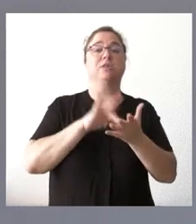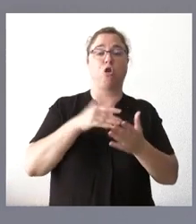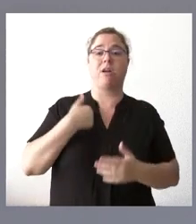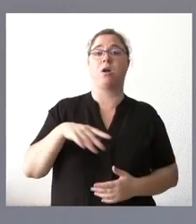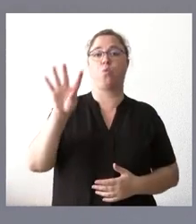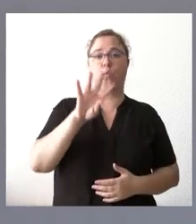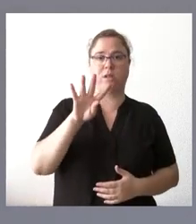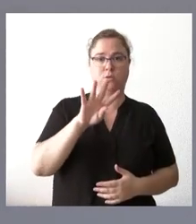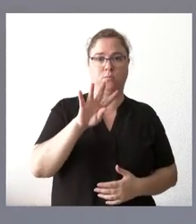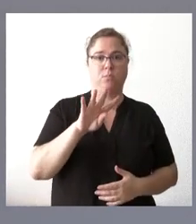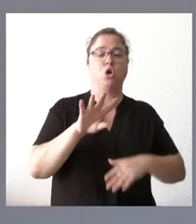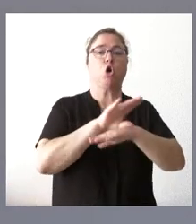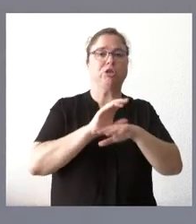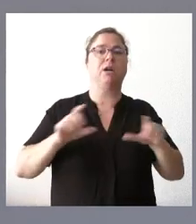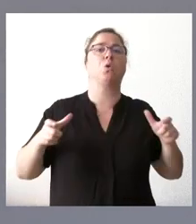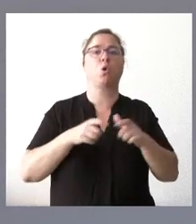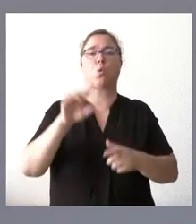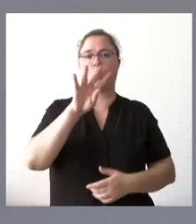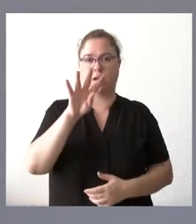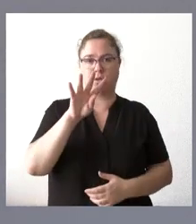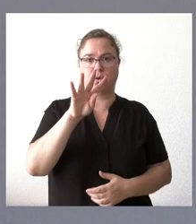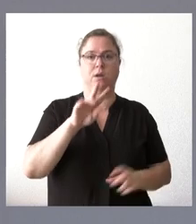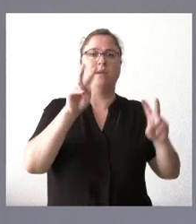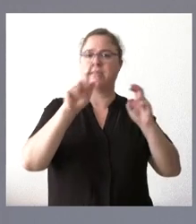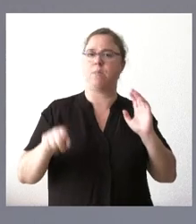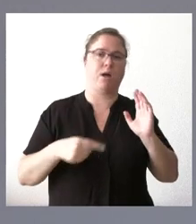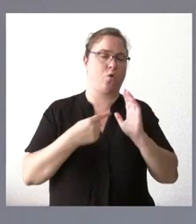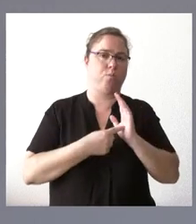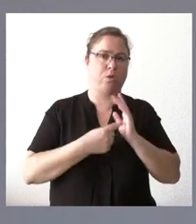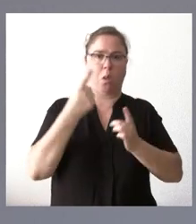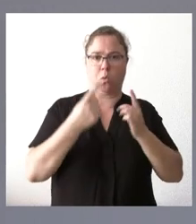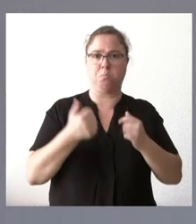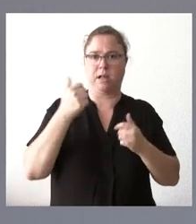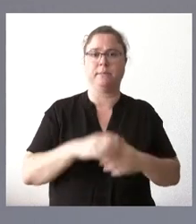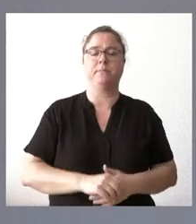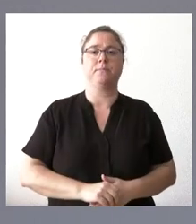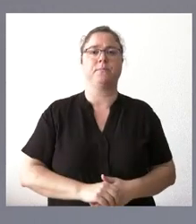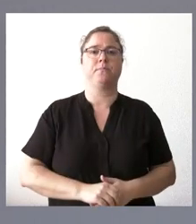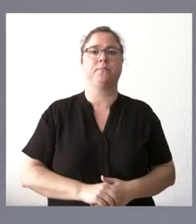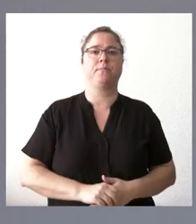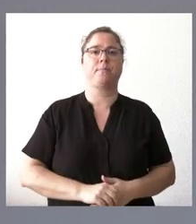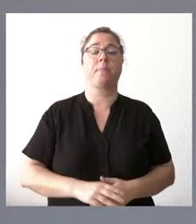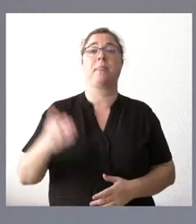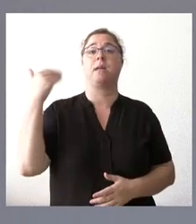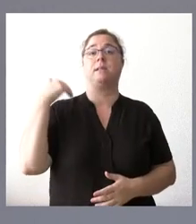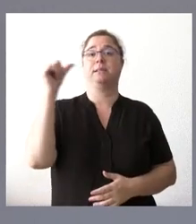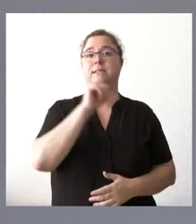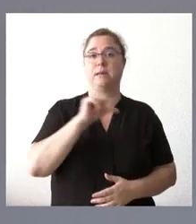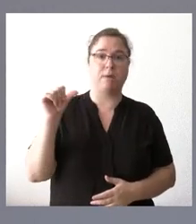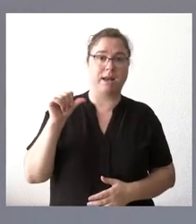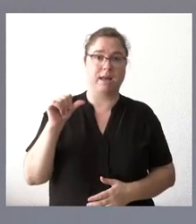consejerías, reuniones, no todos los temas completos porque quedan algunos más. La pasada semana fueron tres